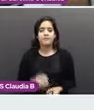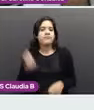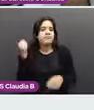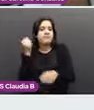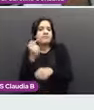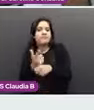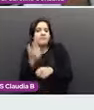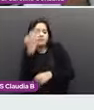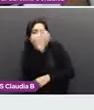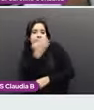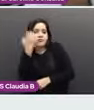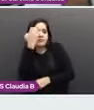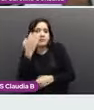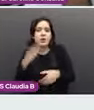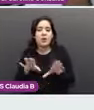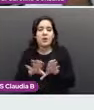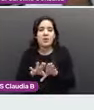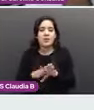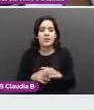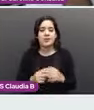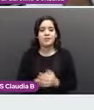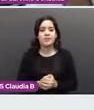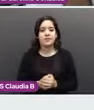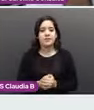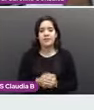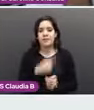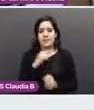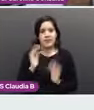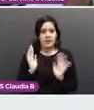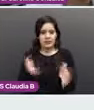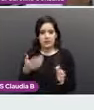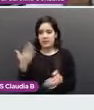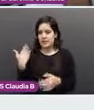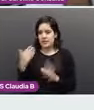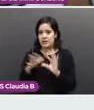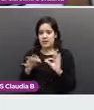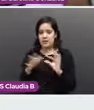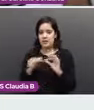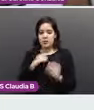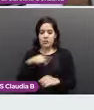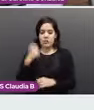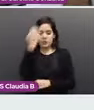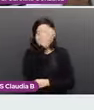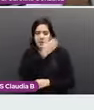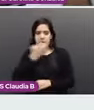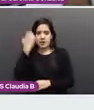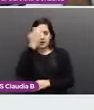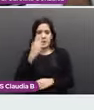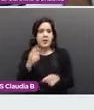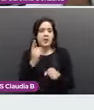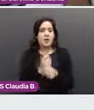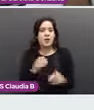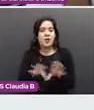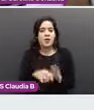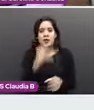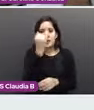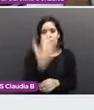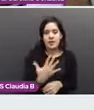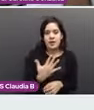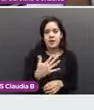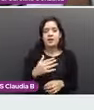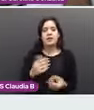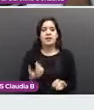Vamos a, como ya les mencioné, hacer uso de estudios de imagen, principalmente el tamizaje a partir de los 40 años con la